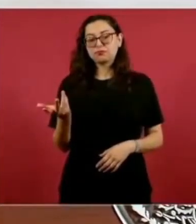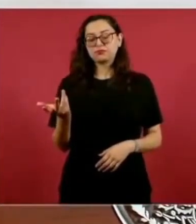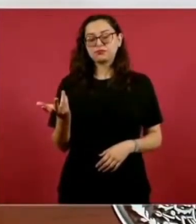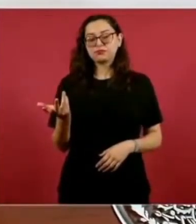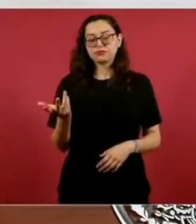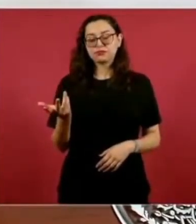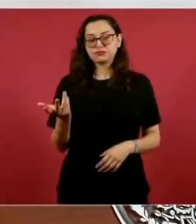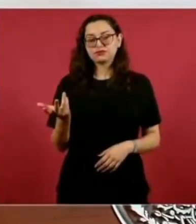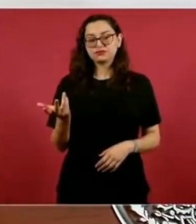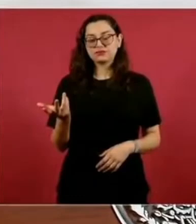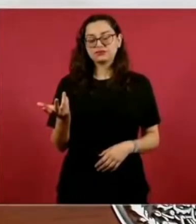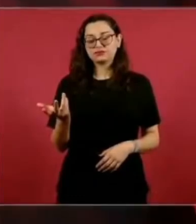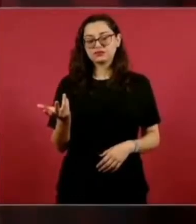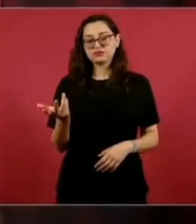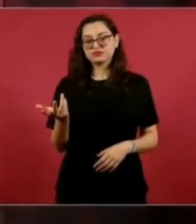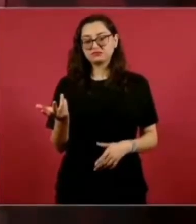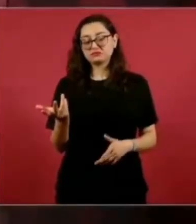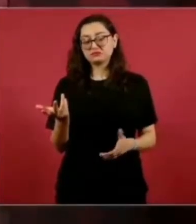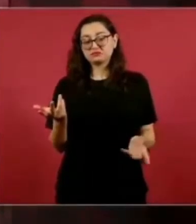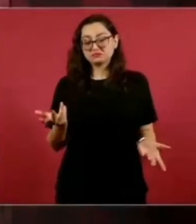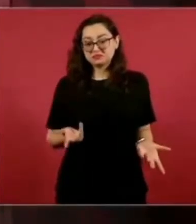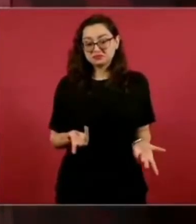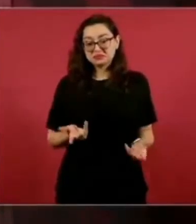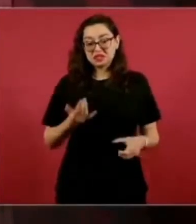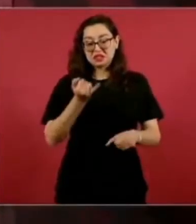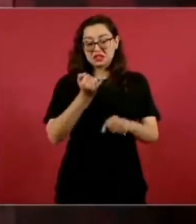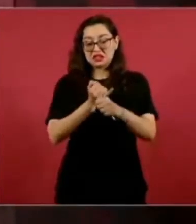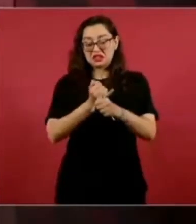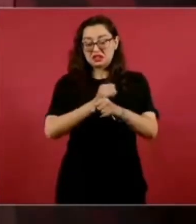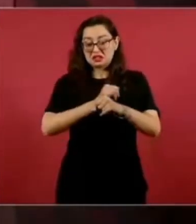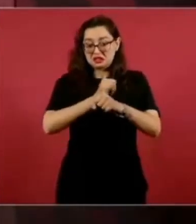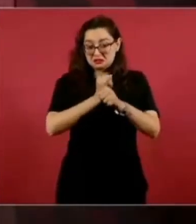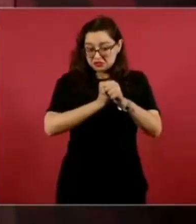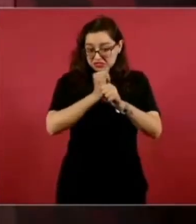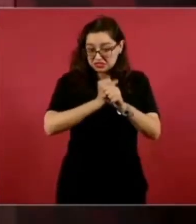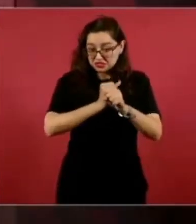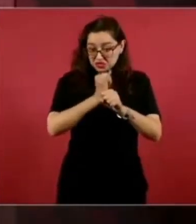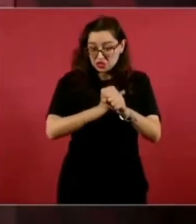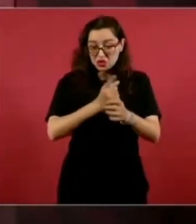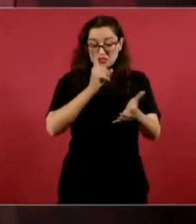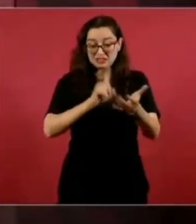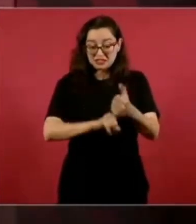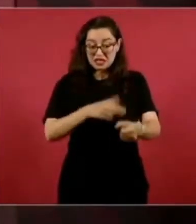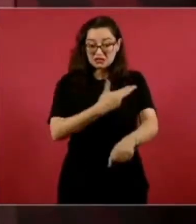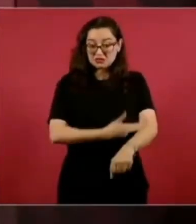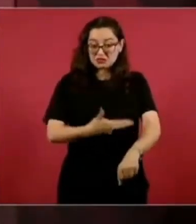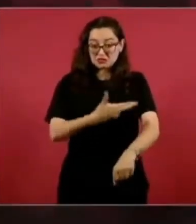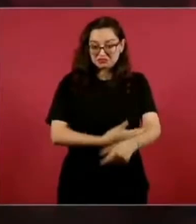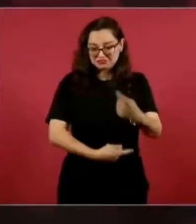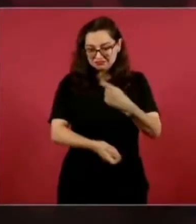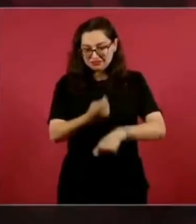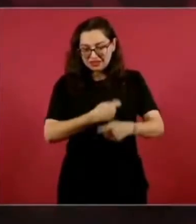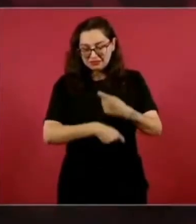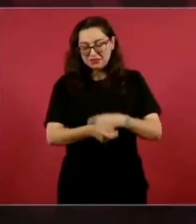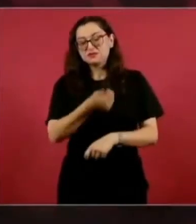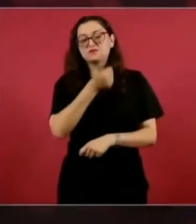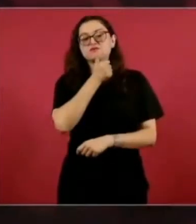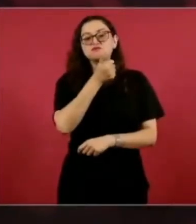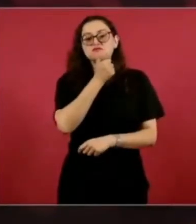interna, de trámites internos. Por ejemplo, ayer salió el procurador,